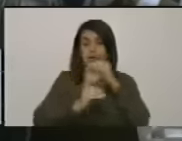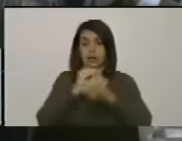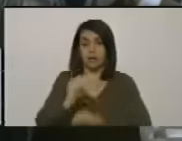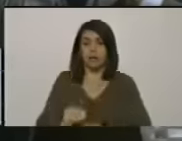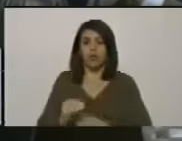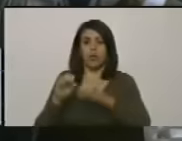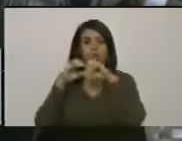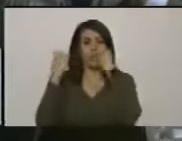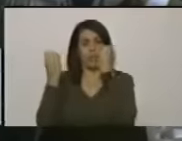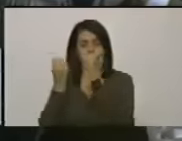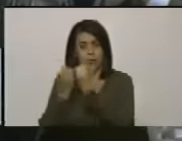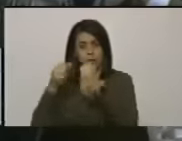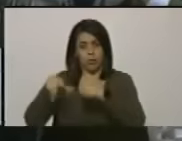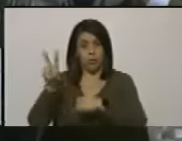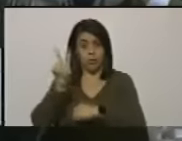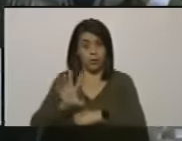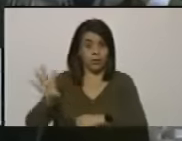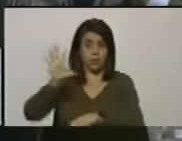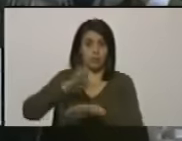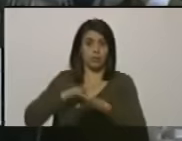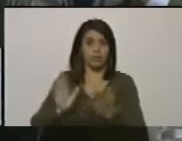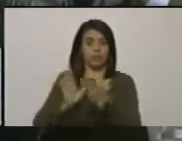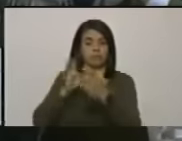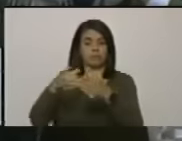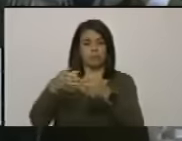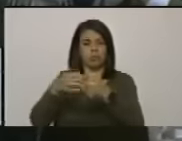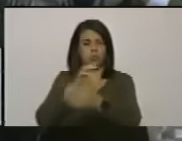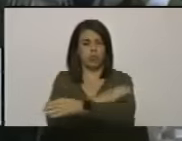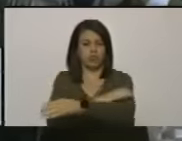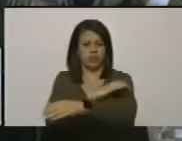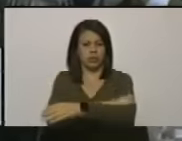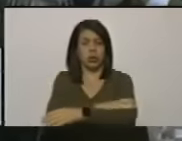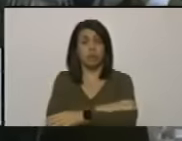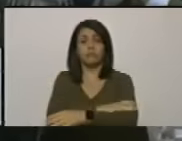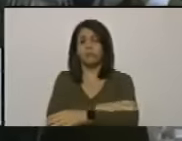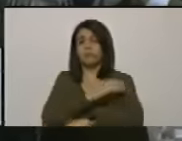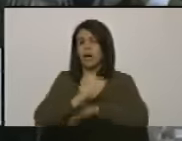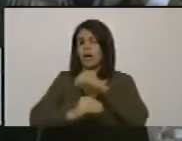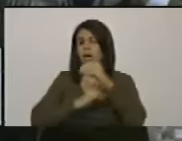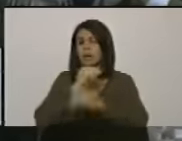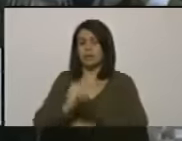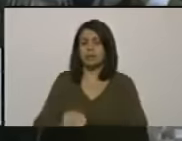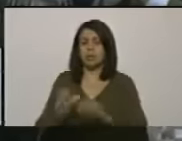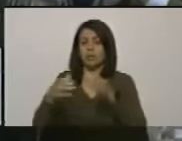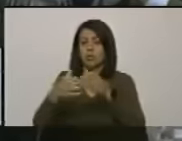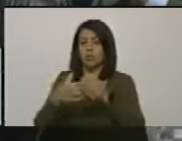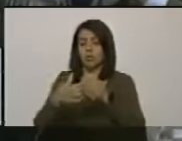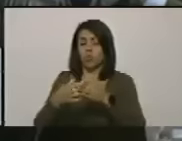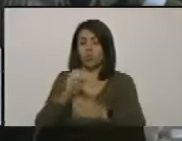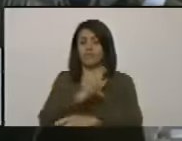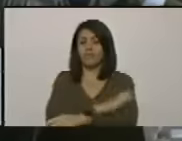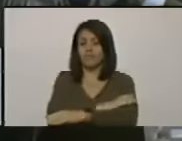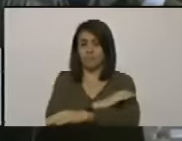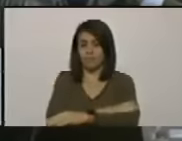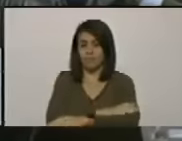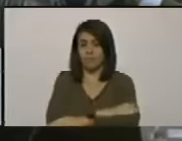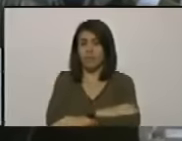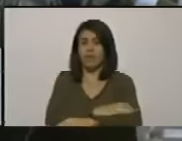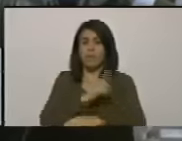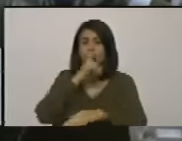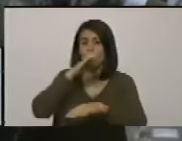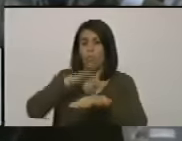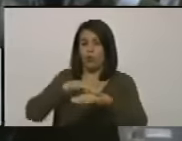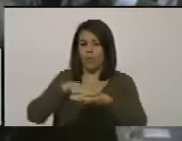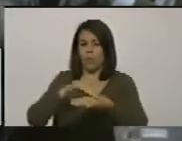por parte de los organismos del Estado venezolano frente a una oposición que se ha cansado de hacer o un sector de la oposición que se ha cansado de cometer